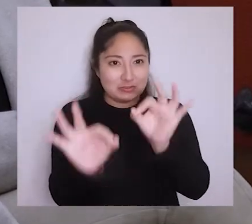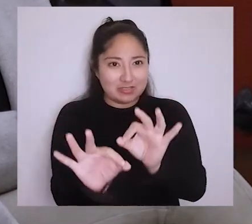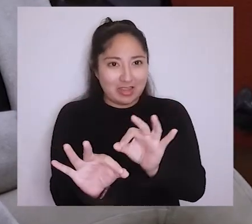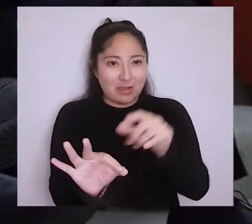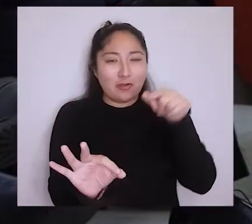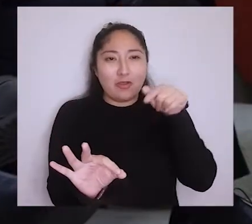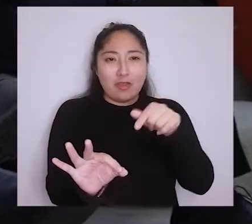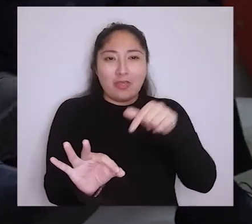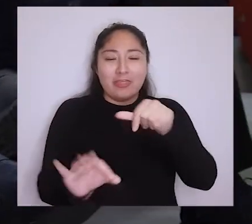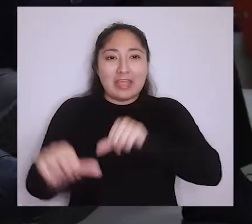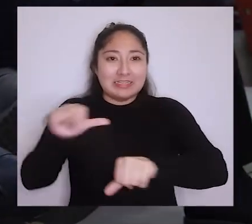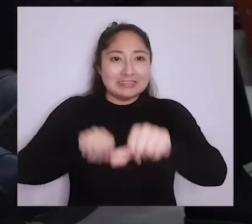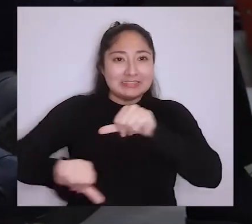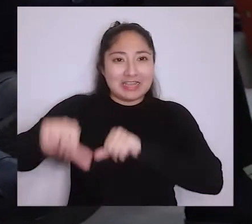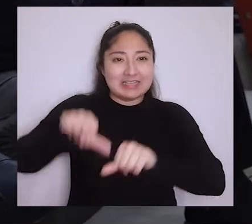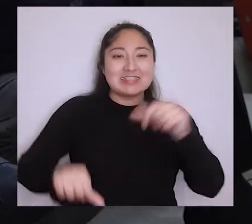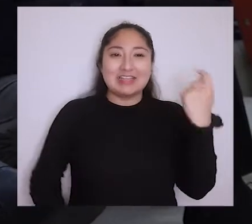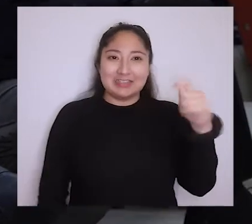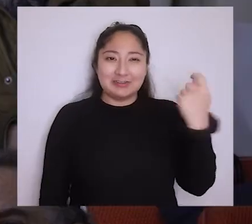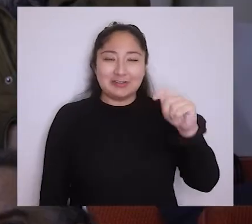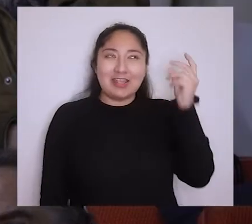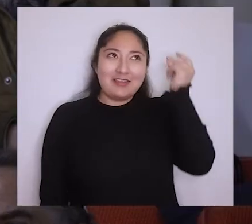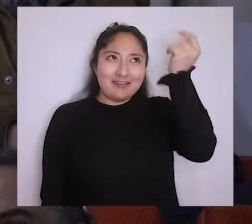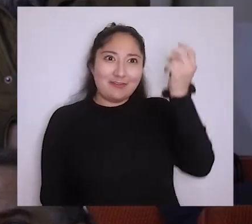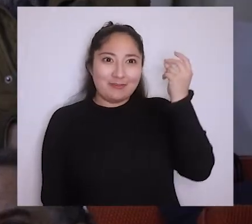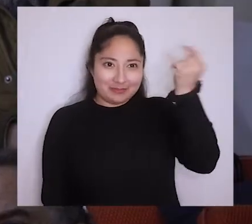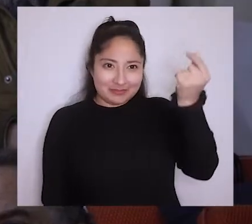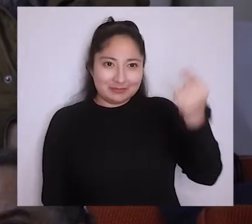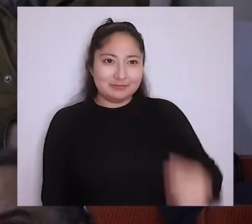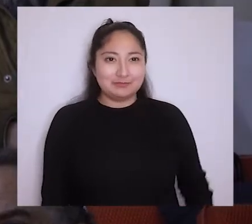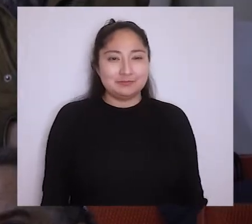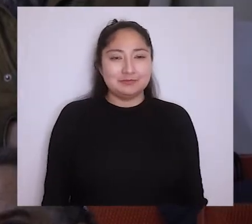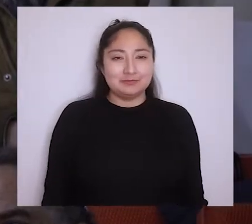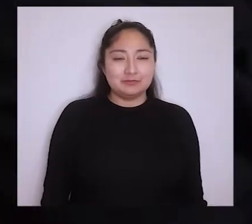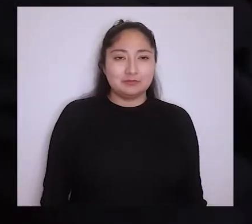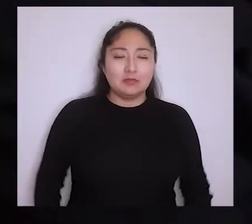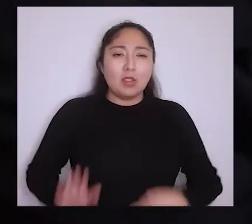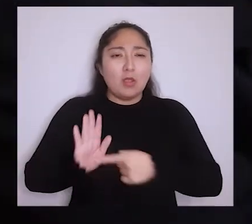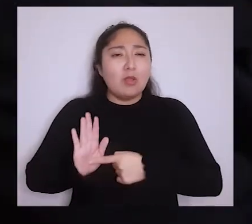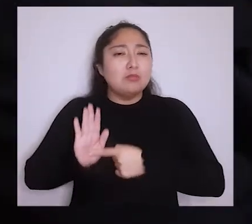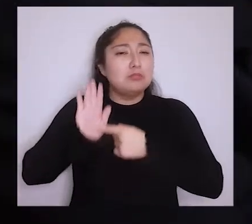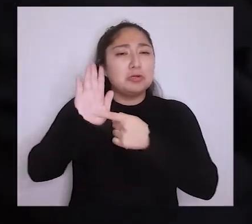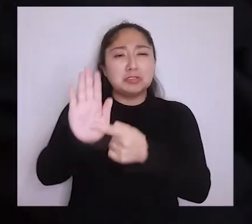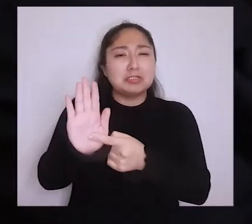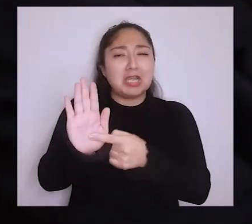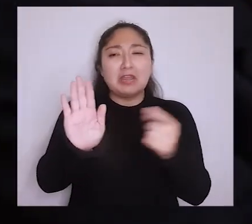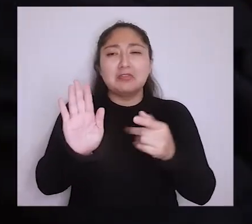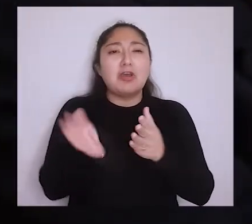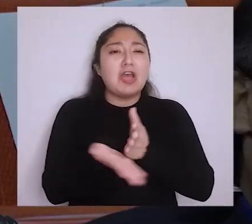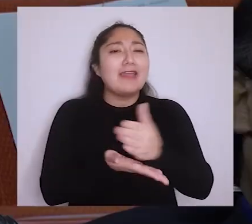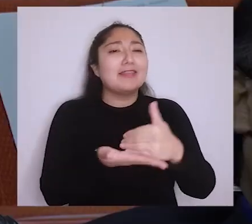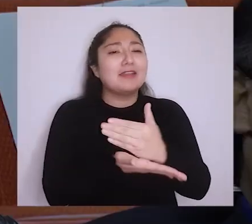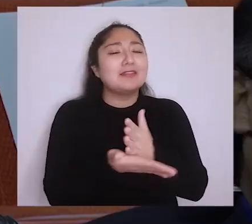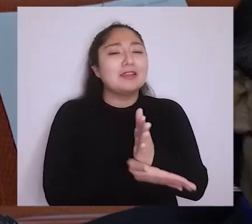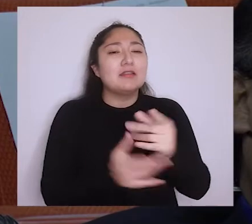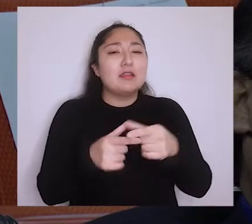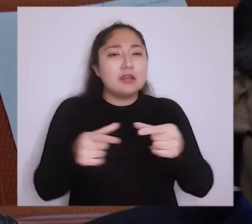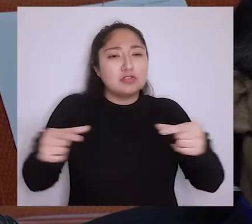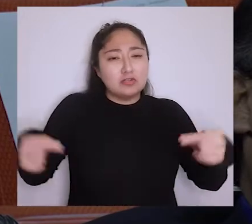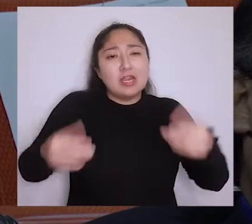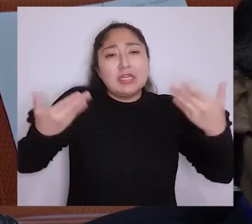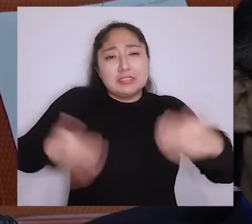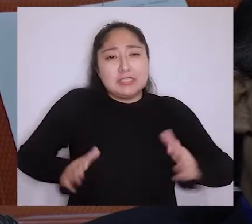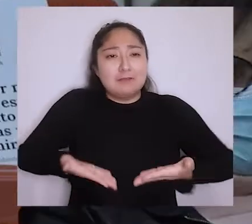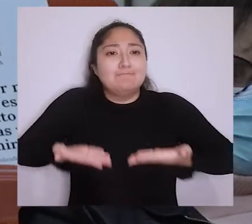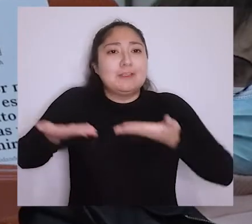de Ciencia, Tecnología, Conocimiento e Innovación, mostrando un poquito de qué se trata la estrategia nacional que